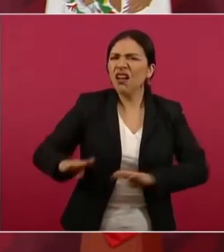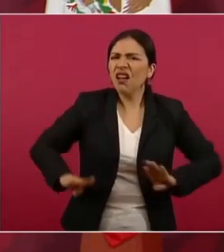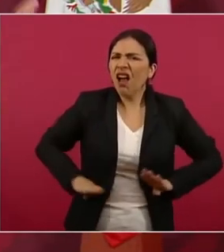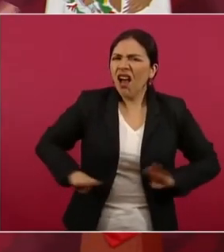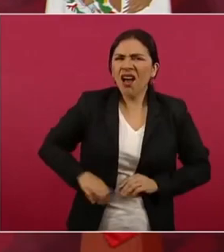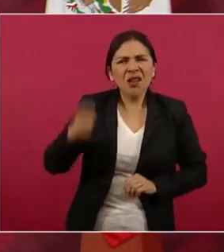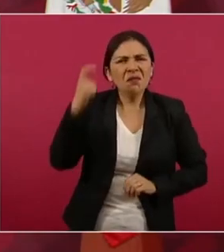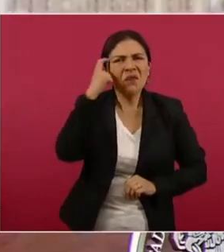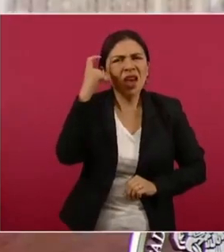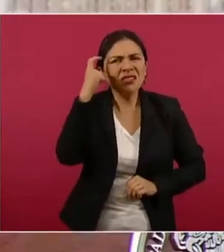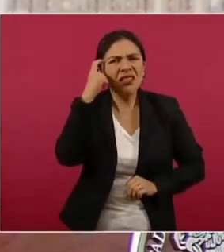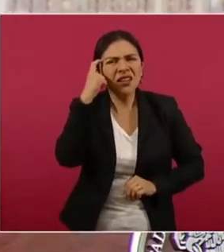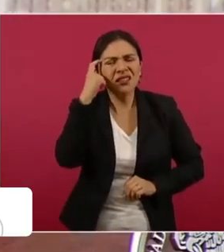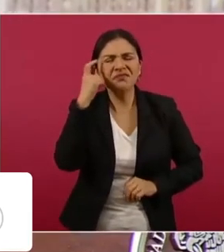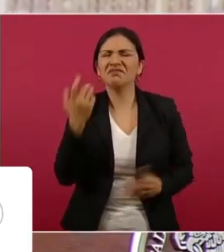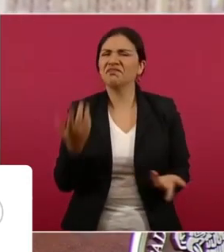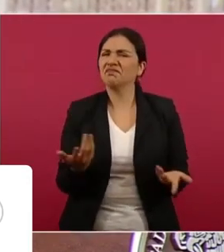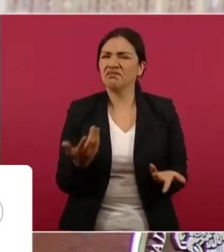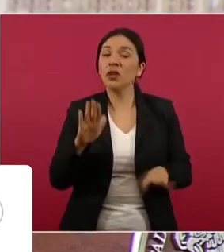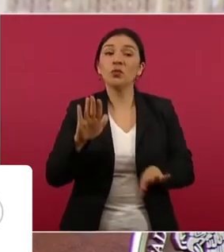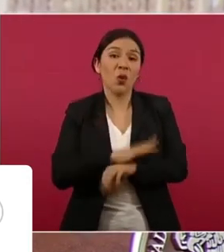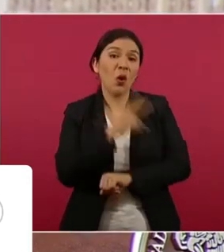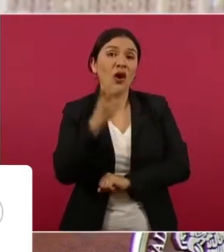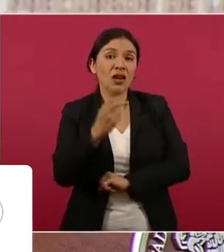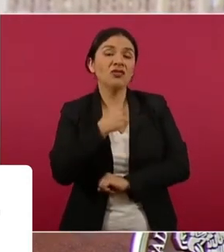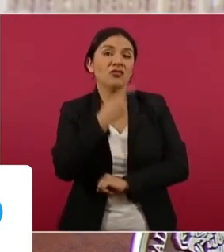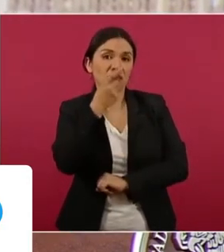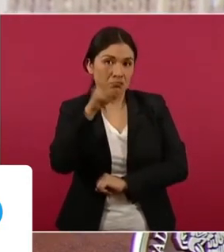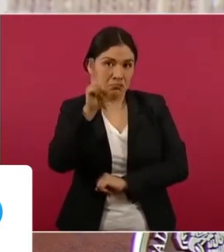eso hablo de que somos distintos. No,